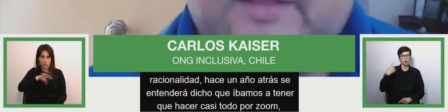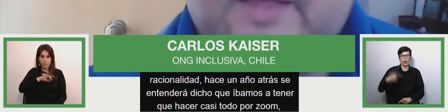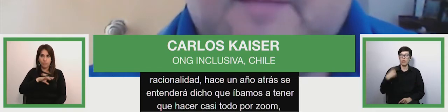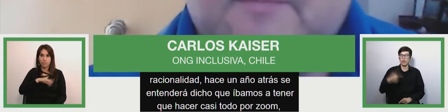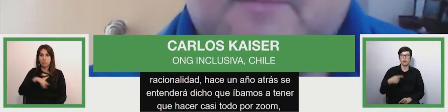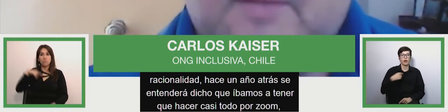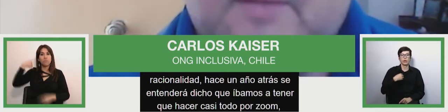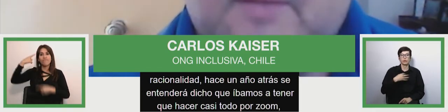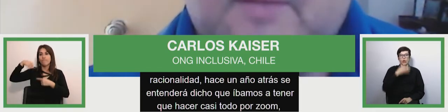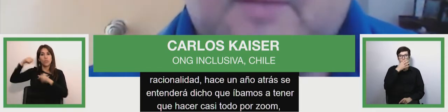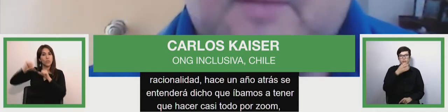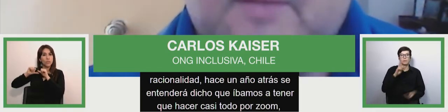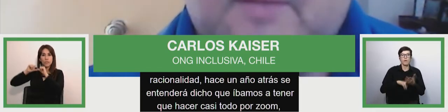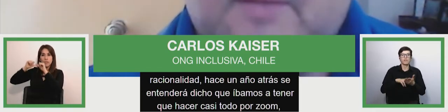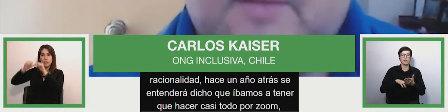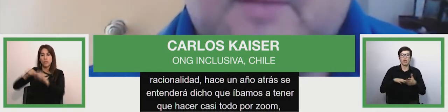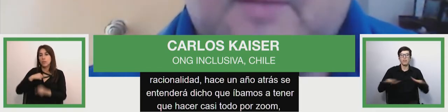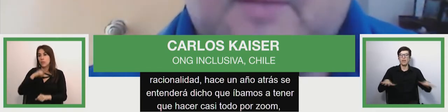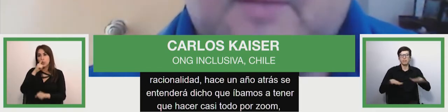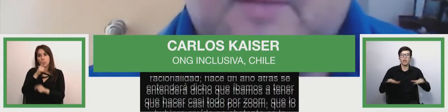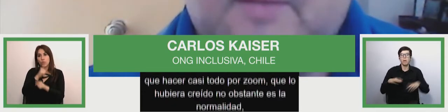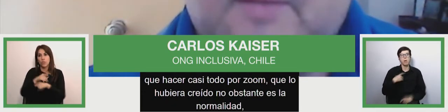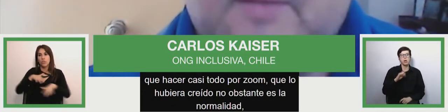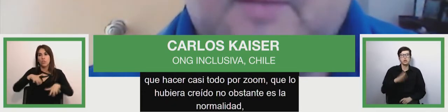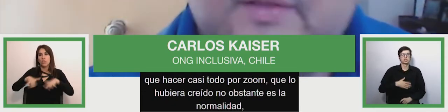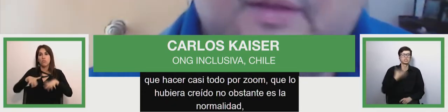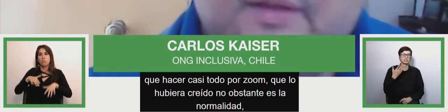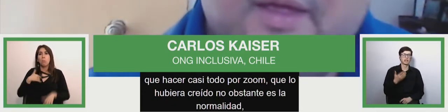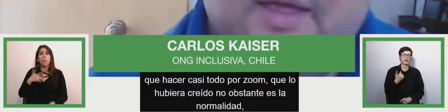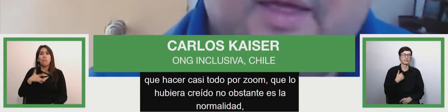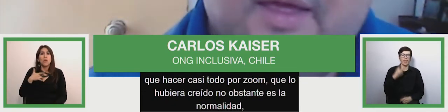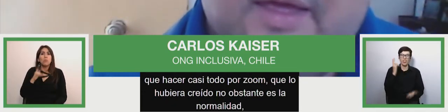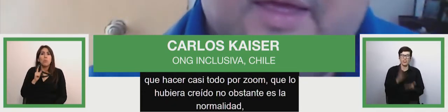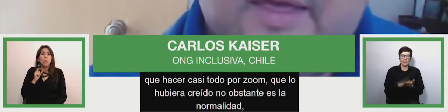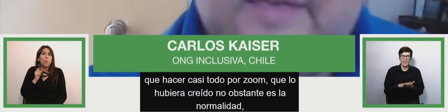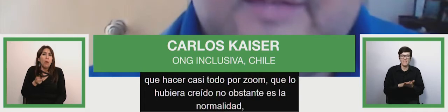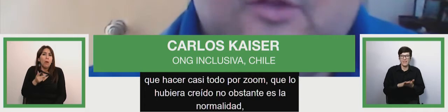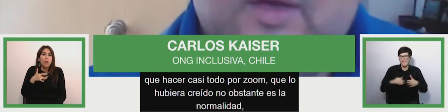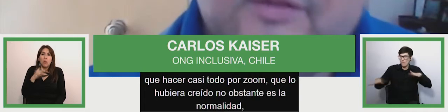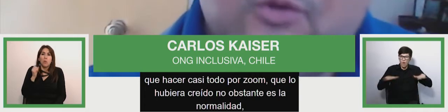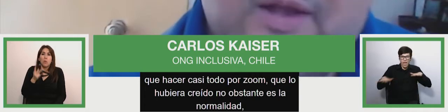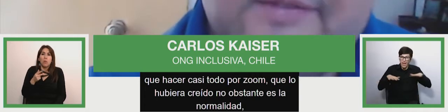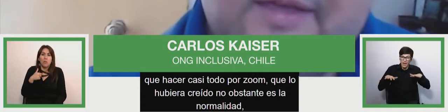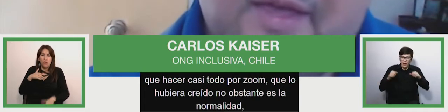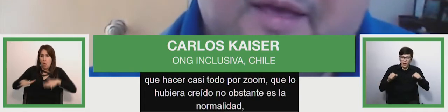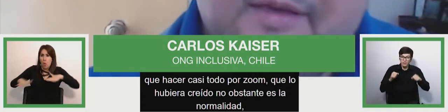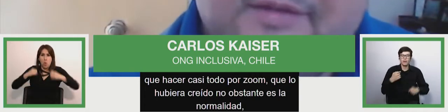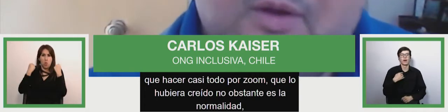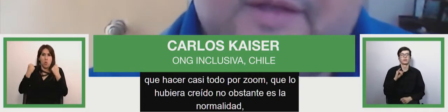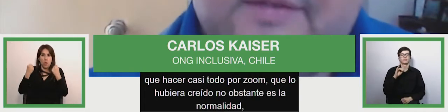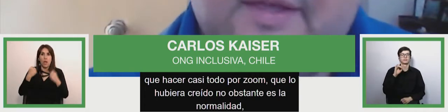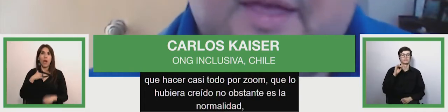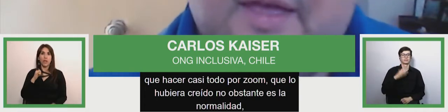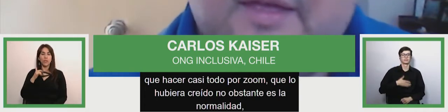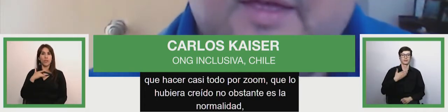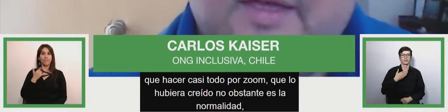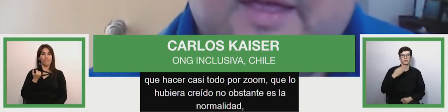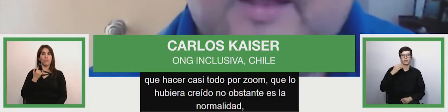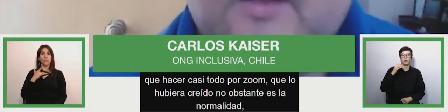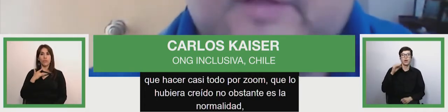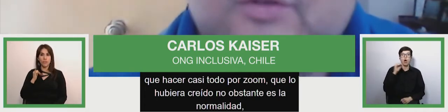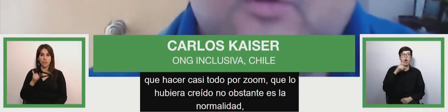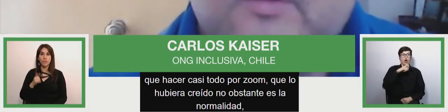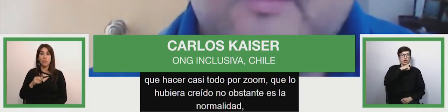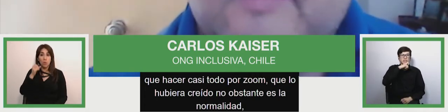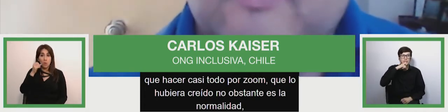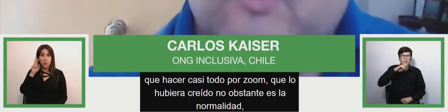que tiembla ya ni siquiera lo sentimos como terremoto tiene que ser algo muy fuerte y si no es eso es la sequía y si no es la sequía es